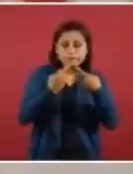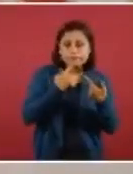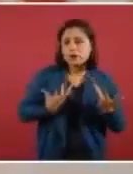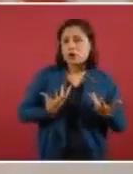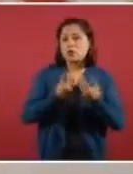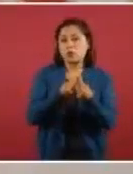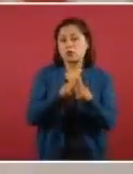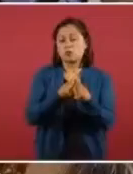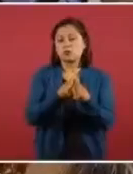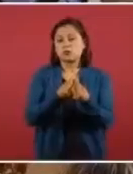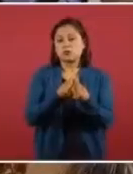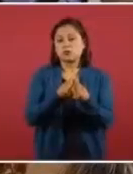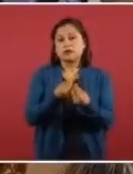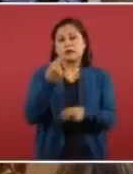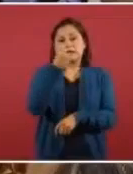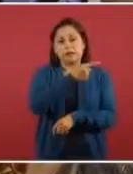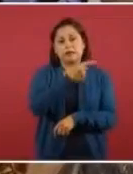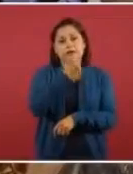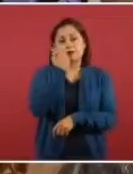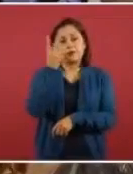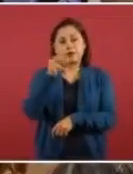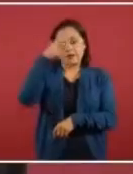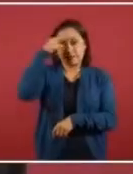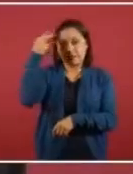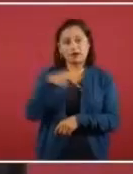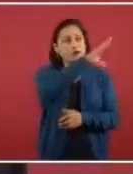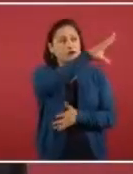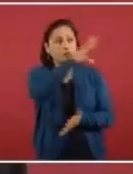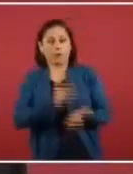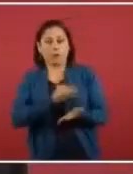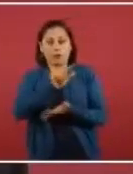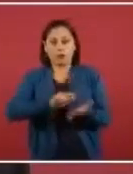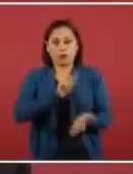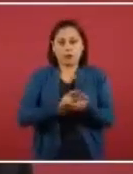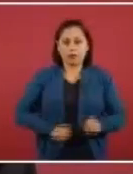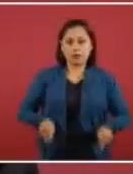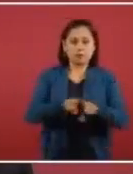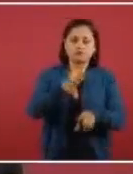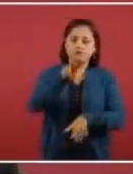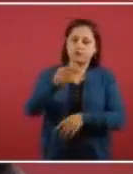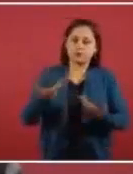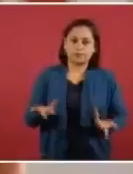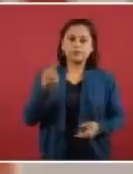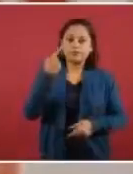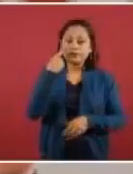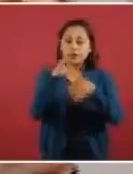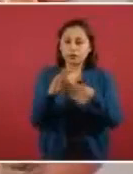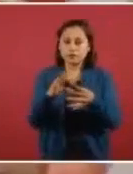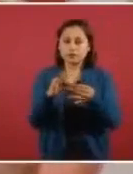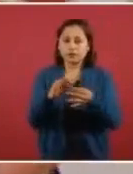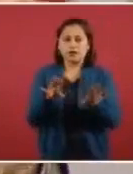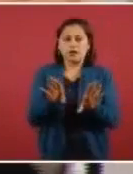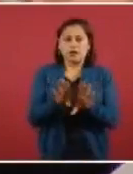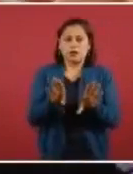lugar a que México invocara los mismos principios jurídicos. Dicho de otro modo, no necesitas designar